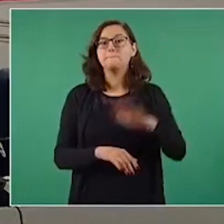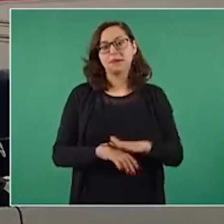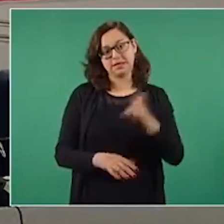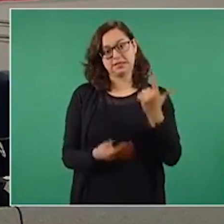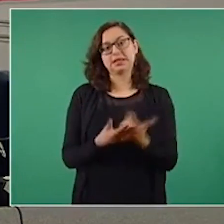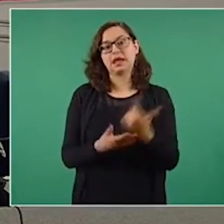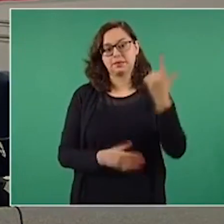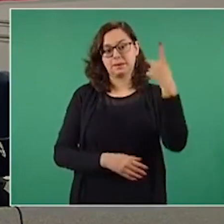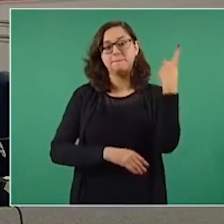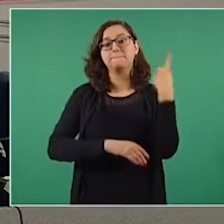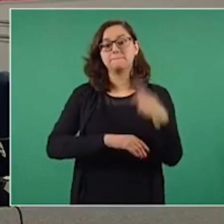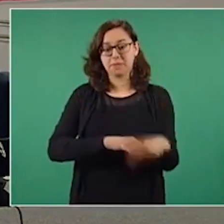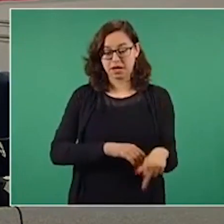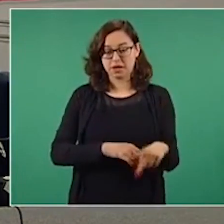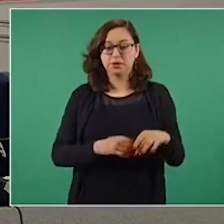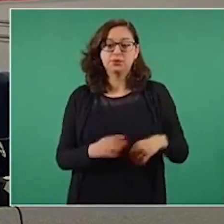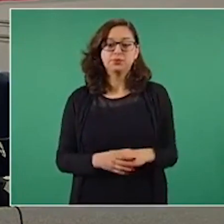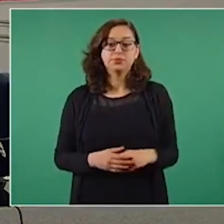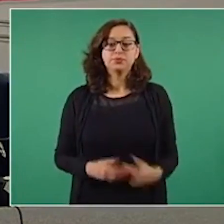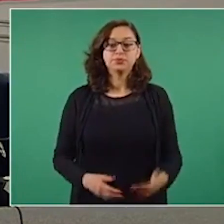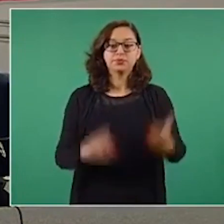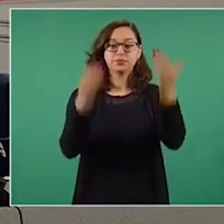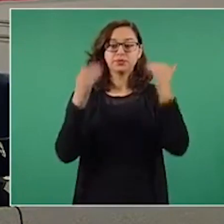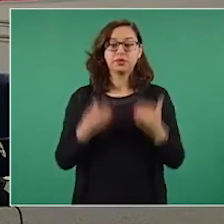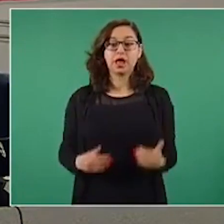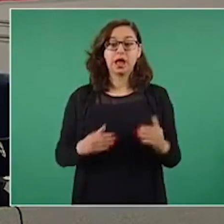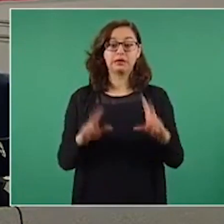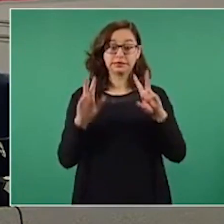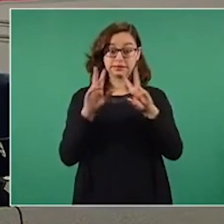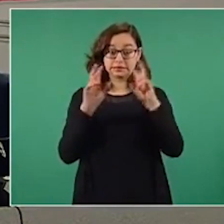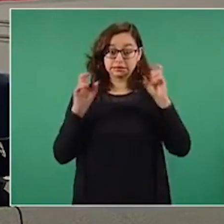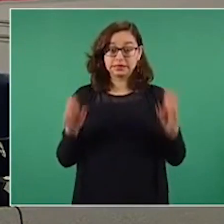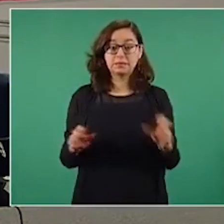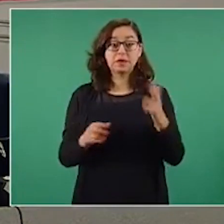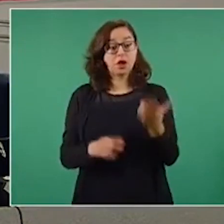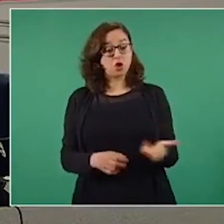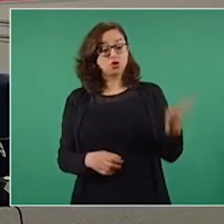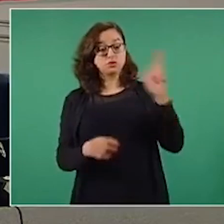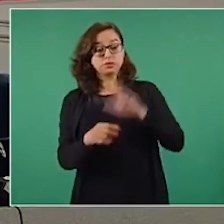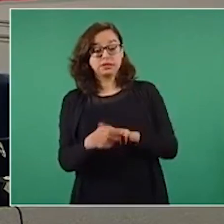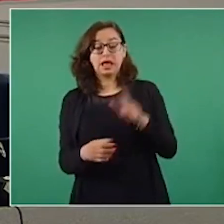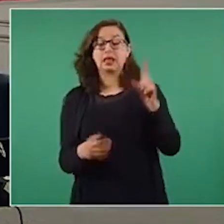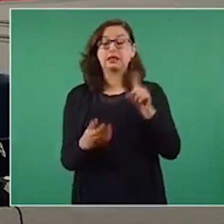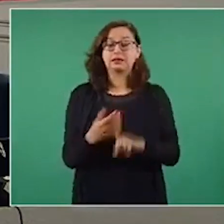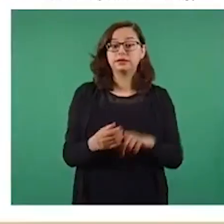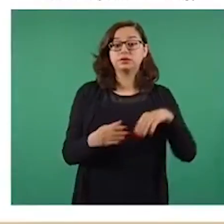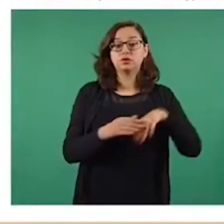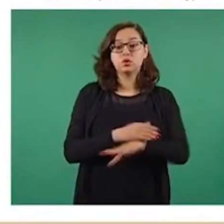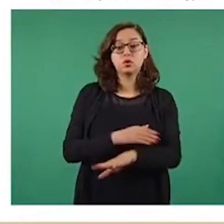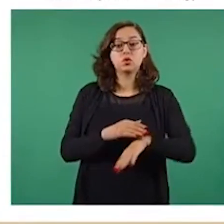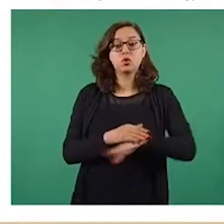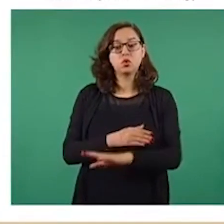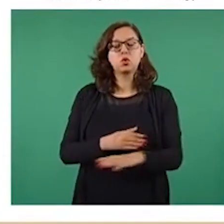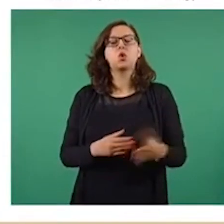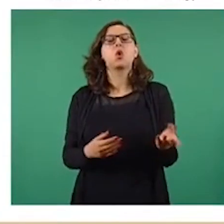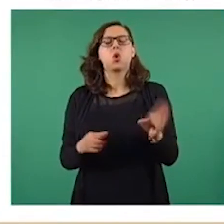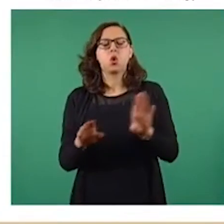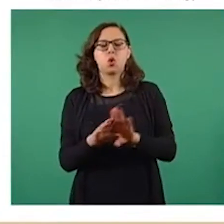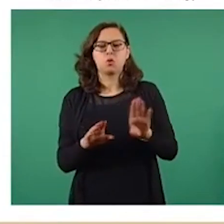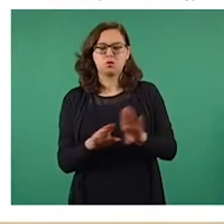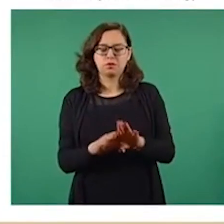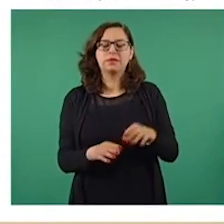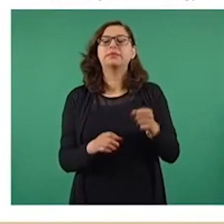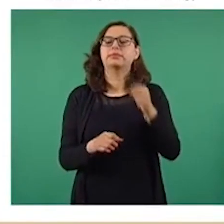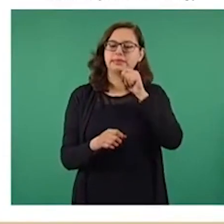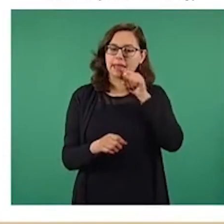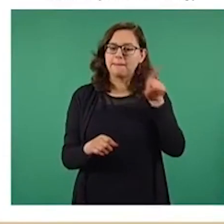siguiente imagen lo que nos muestra es la tendencia de ocupación hospitalaria, continúa a la baja ya por